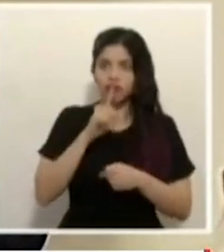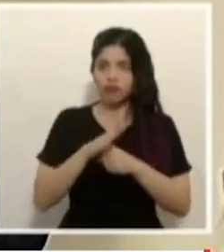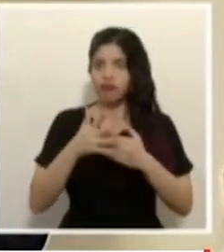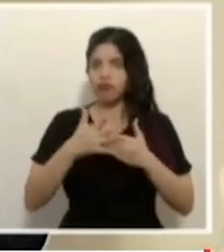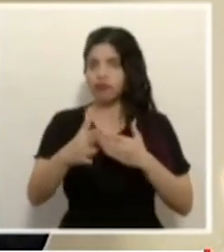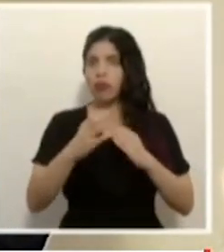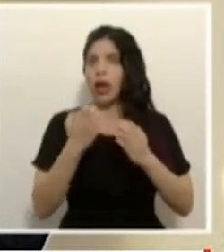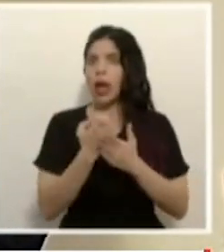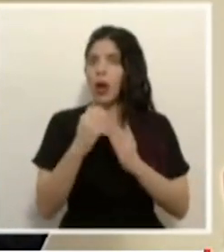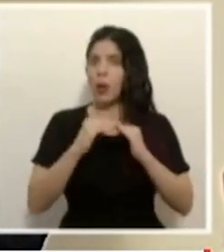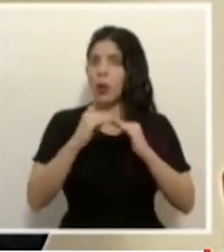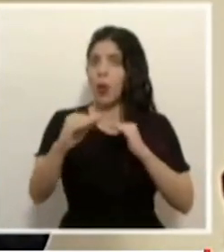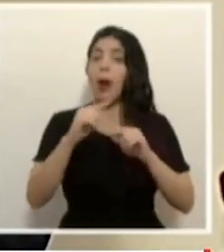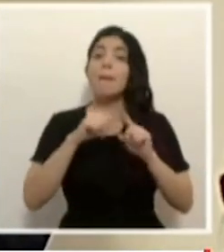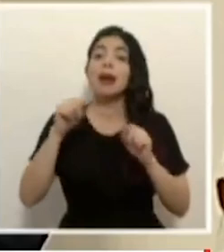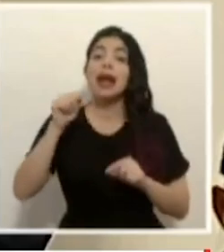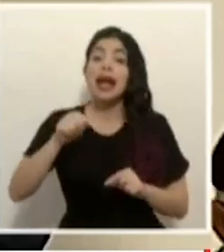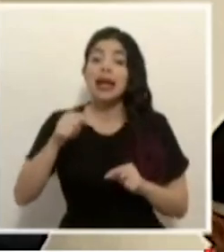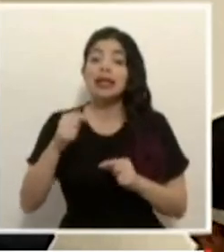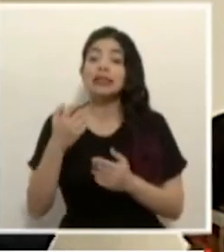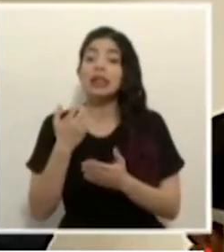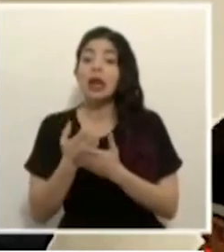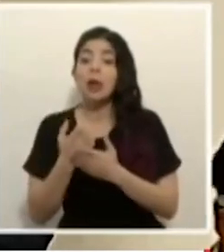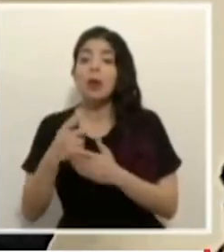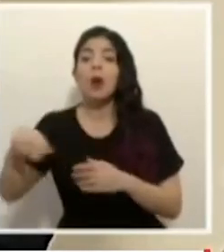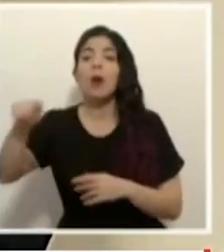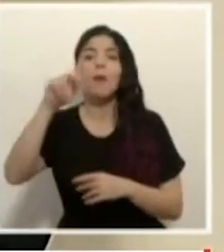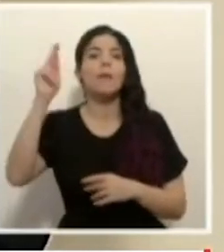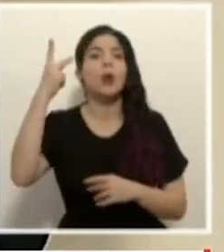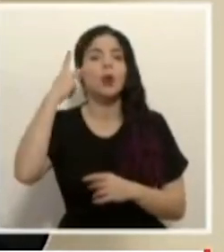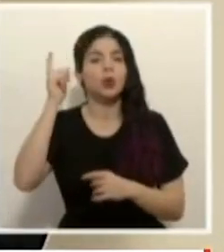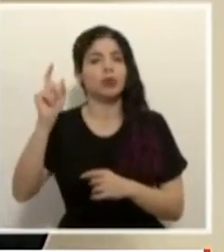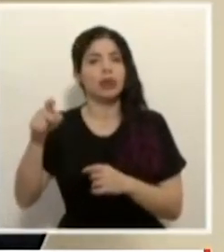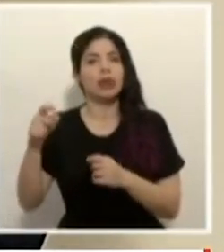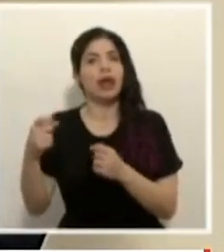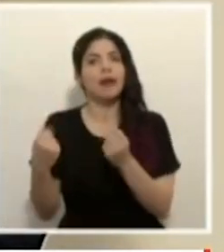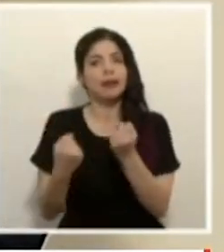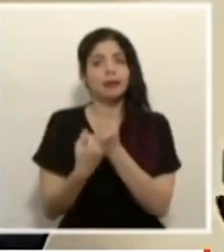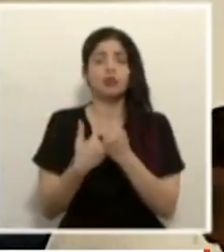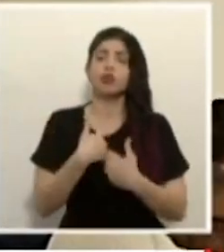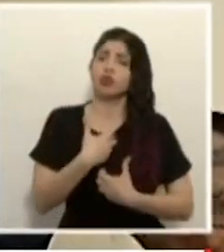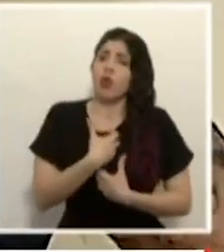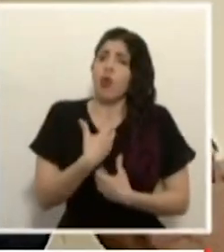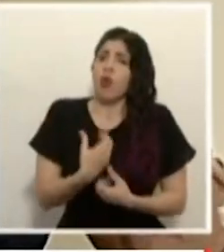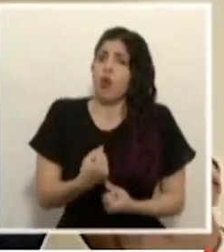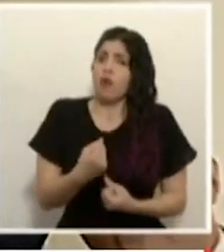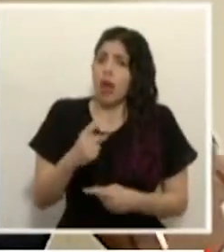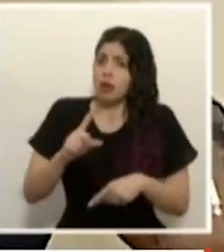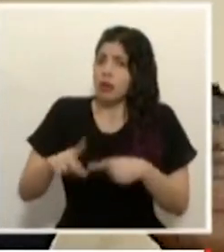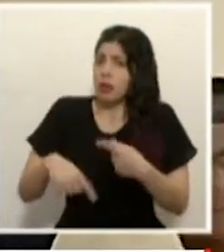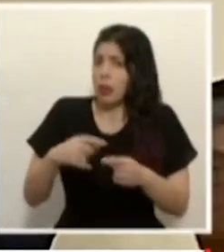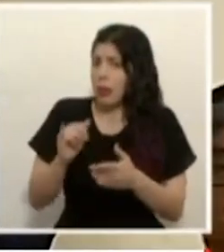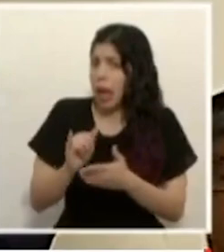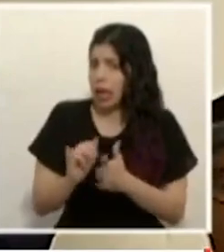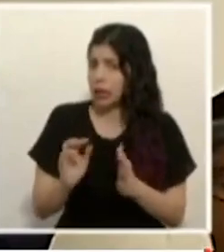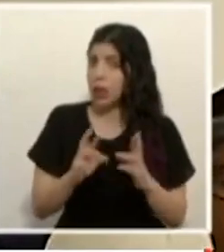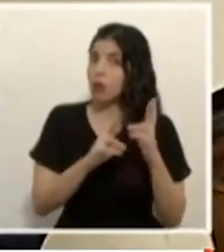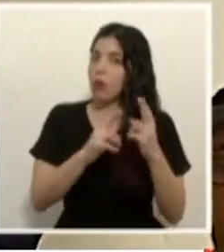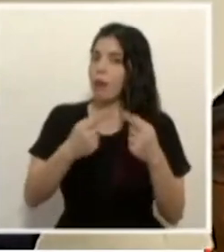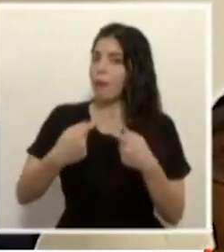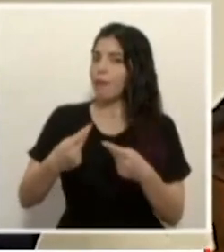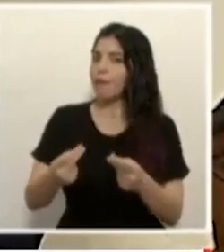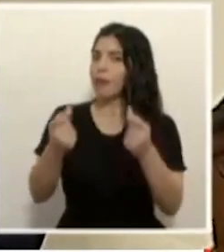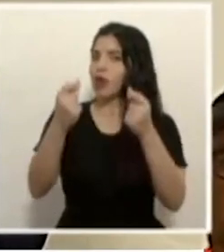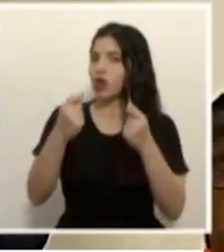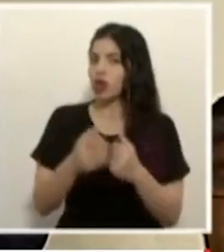camino también sea transitado por las fuerzas políticas. Tengo la confianza de que así sea. Y prontamente. Entonces,